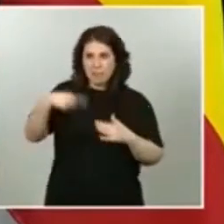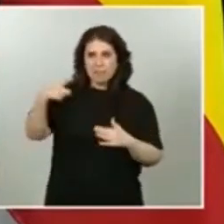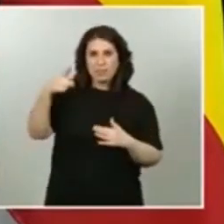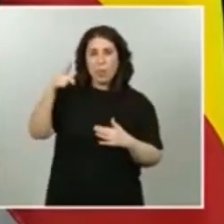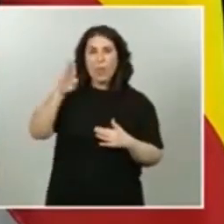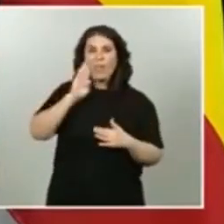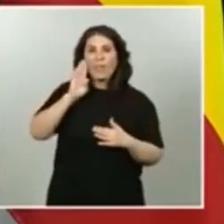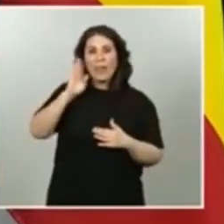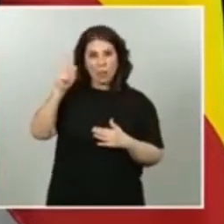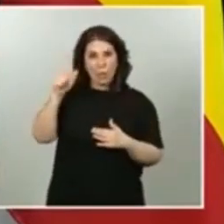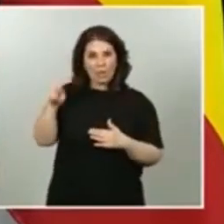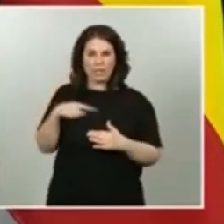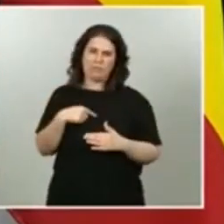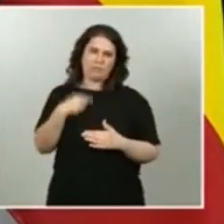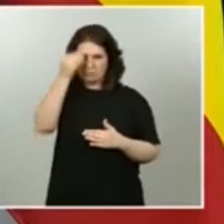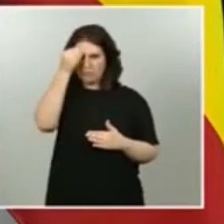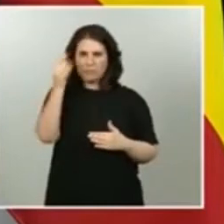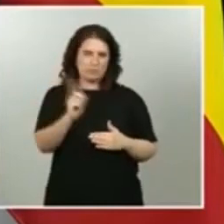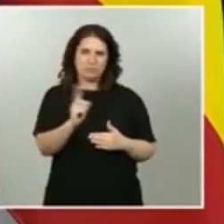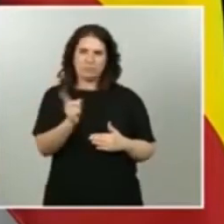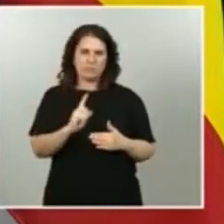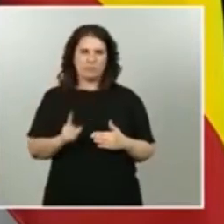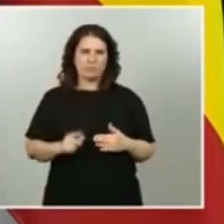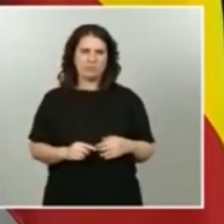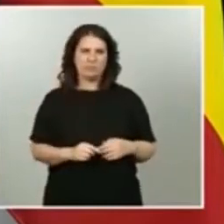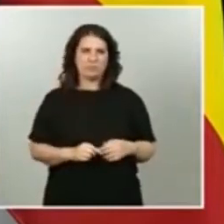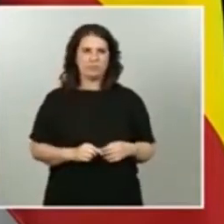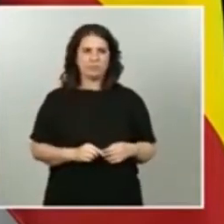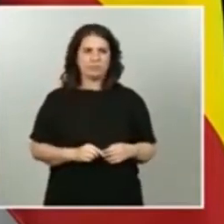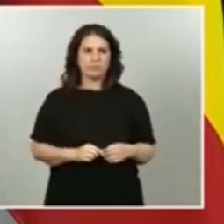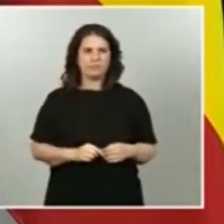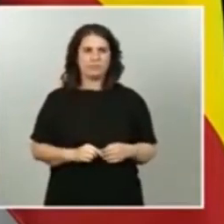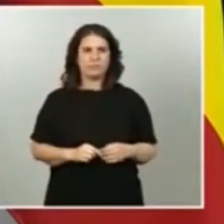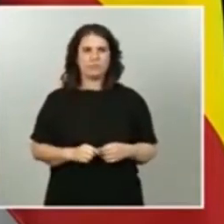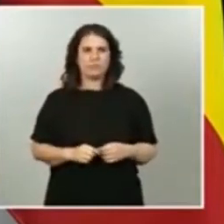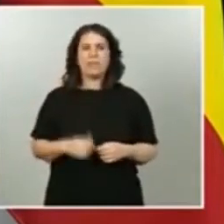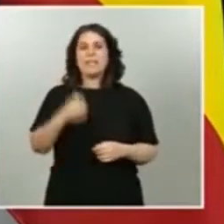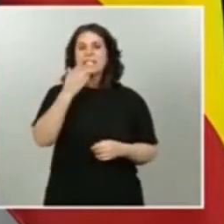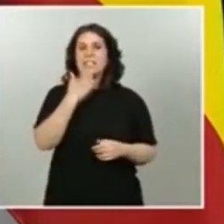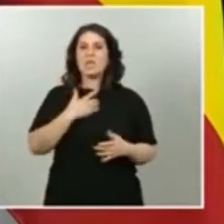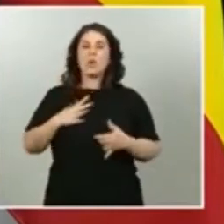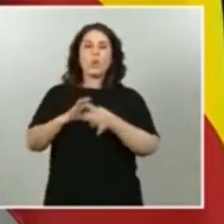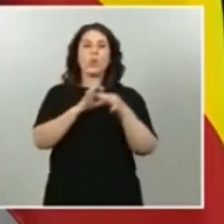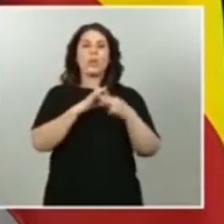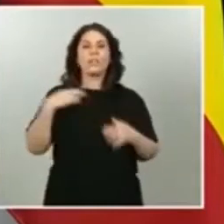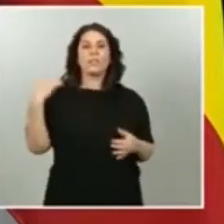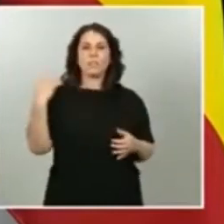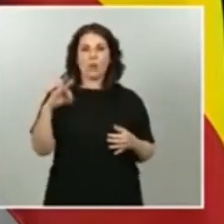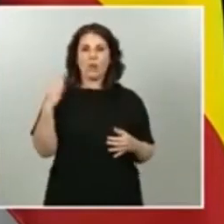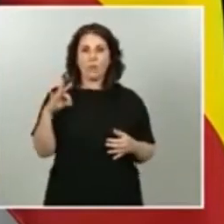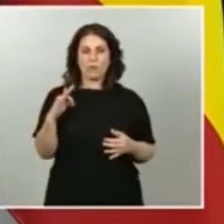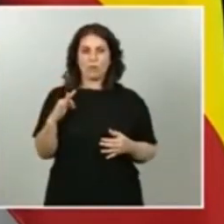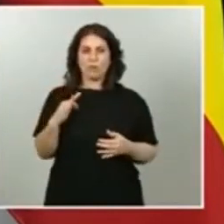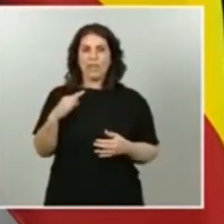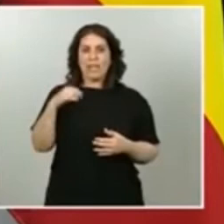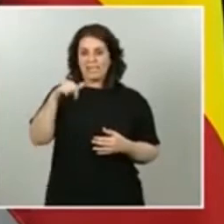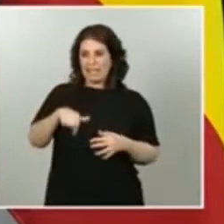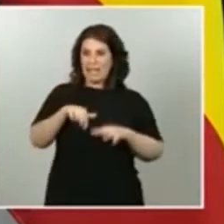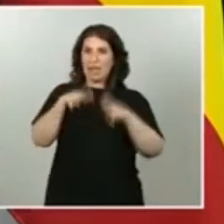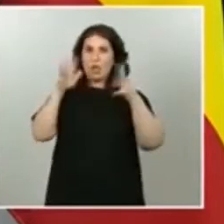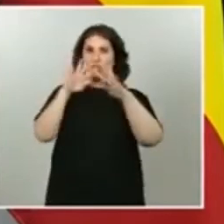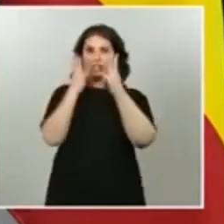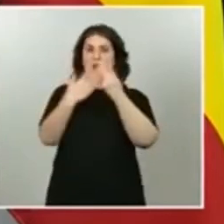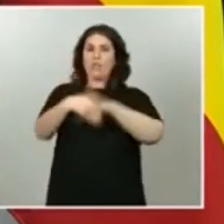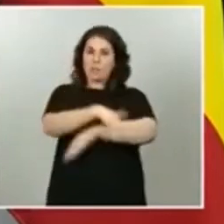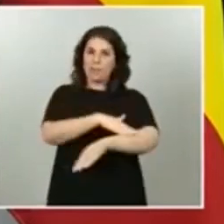que si Unidas Podemos está sentado en el Consejo de Ministros es porque en el pasado, en este